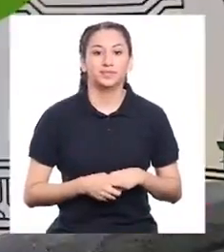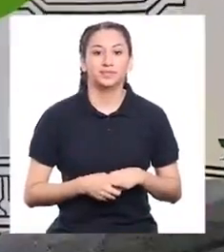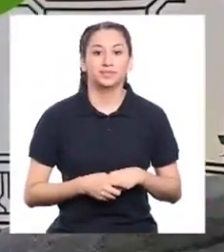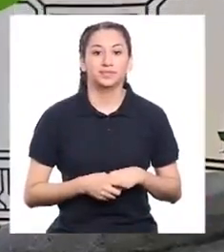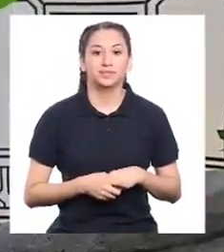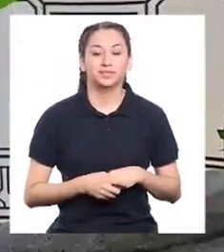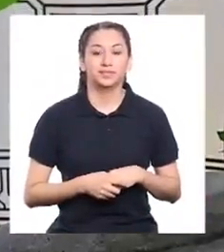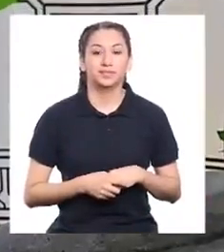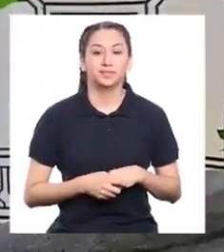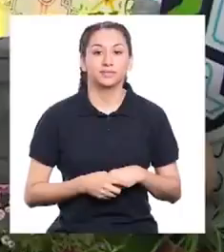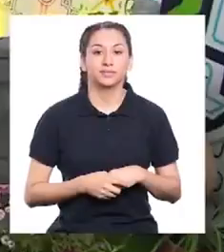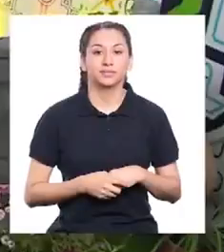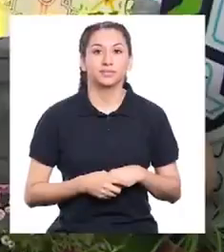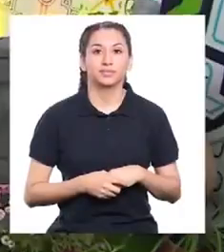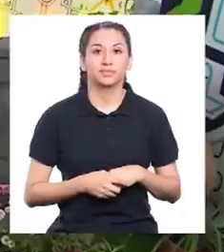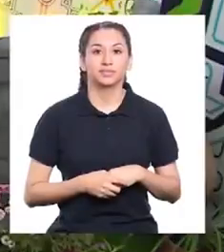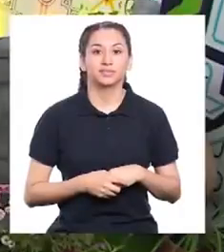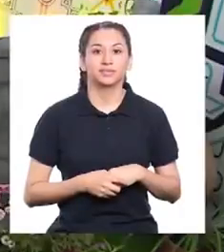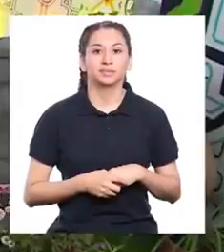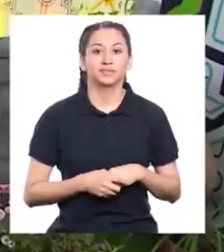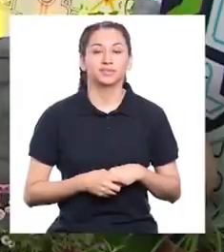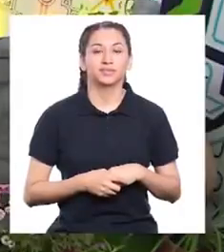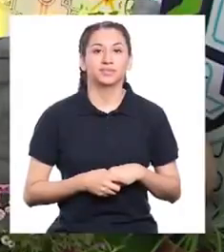Ajá. Sí.